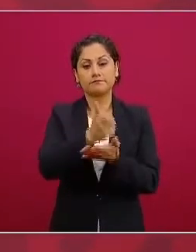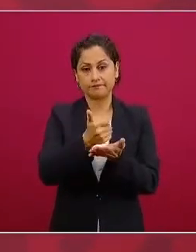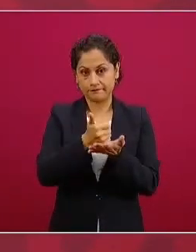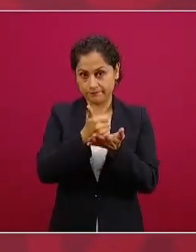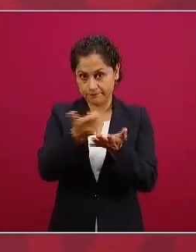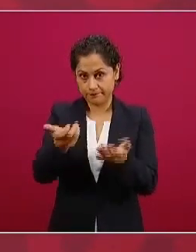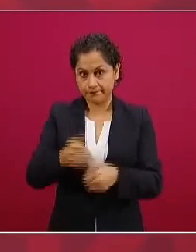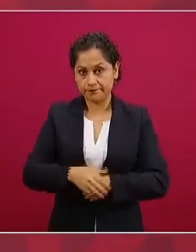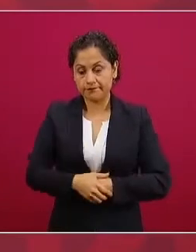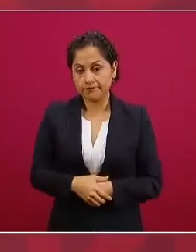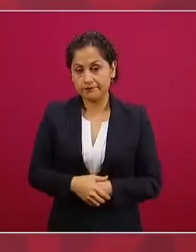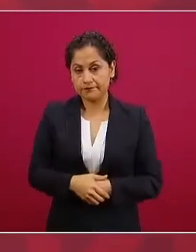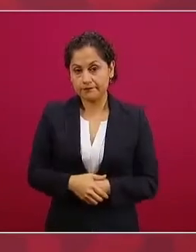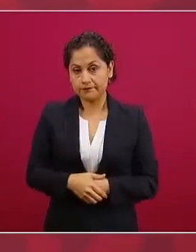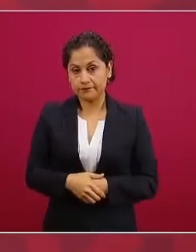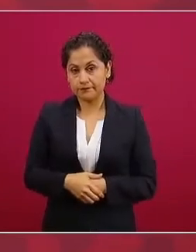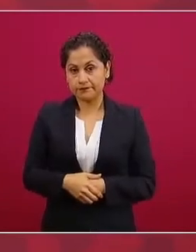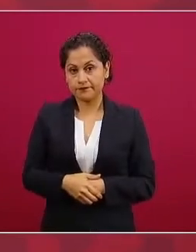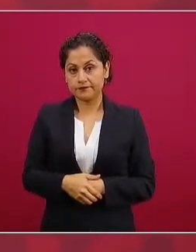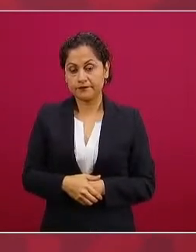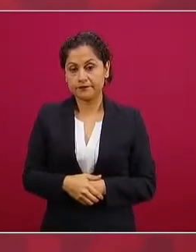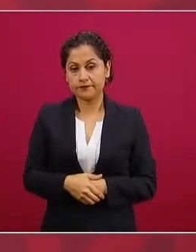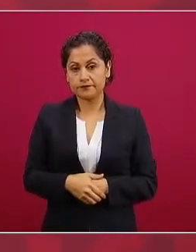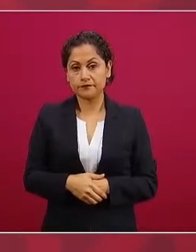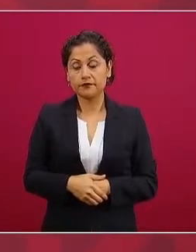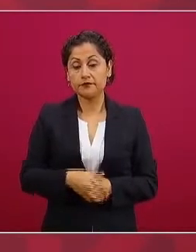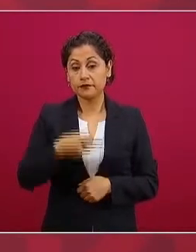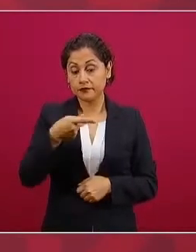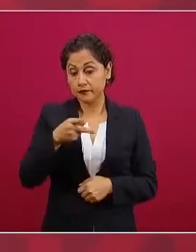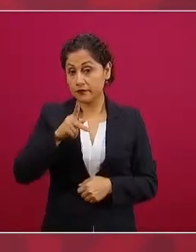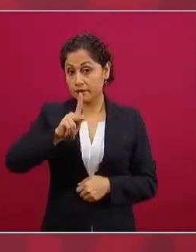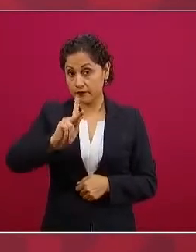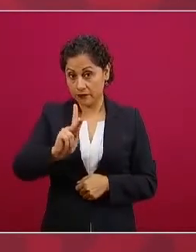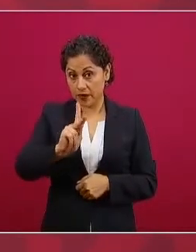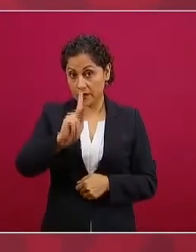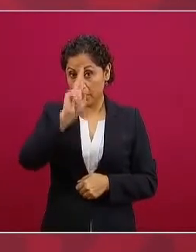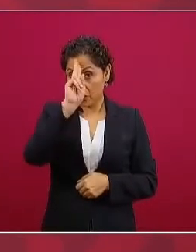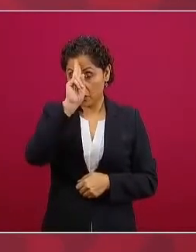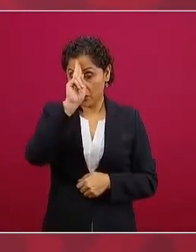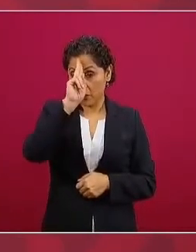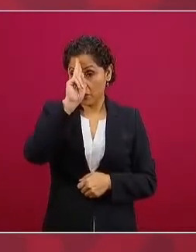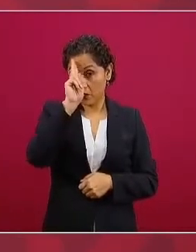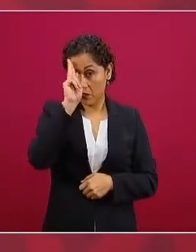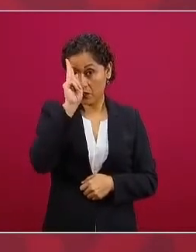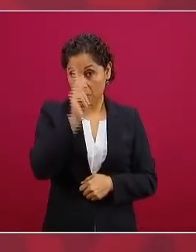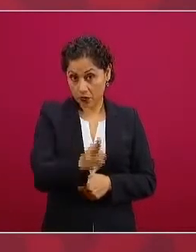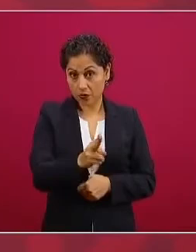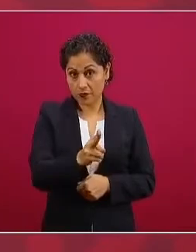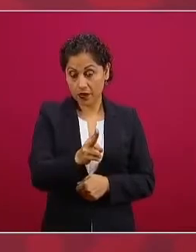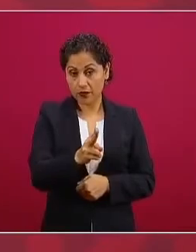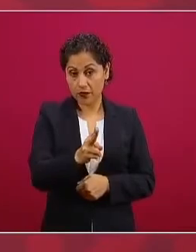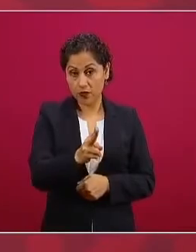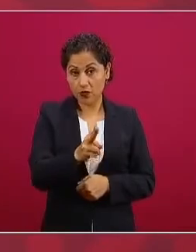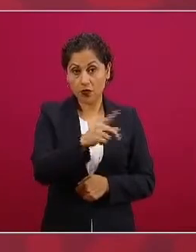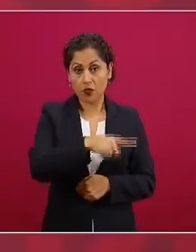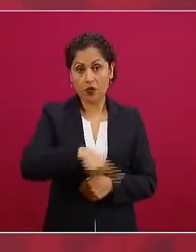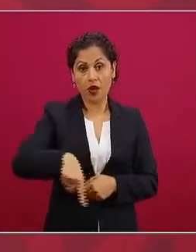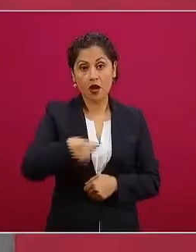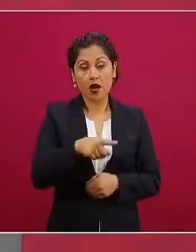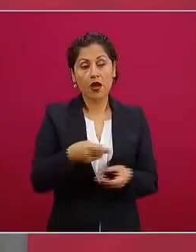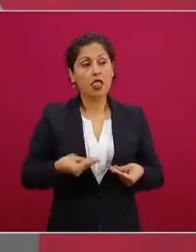No se podrá utilizar sin autorización de la Secretaría de Hacienda